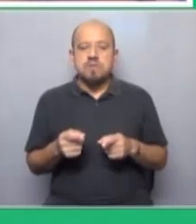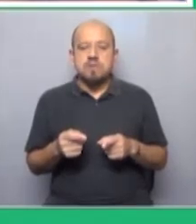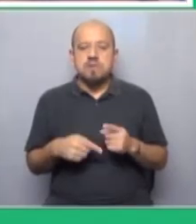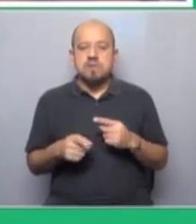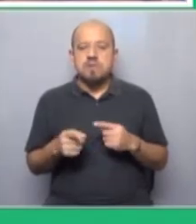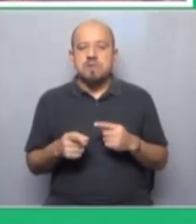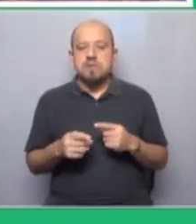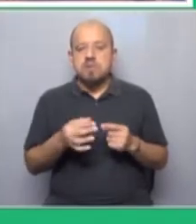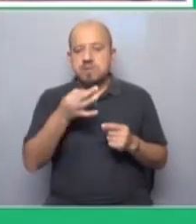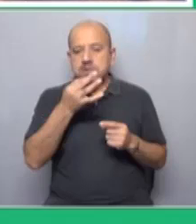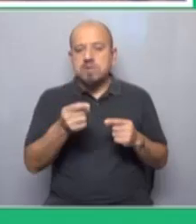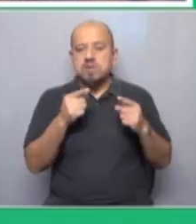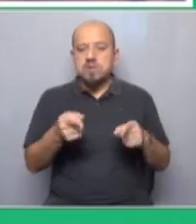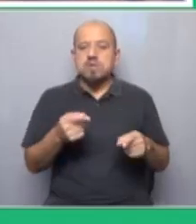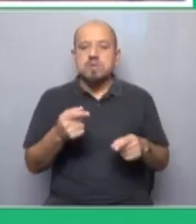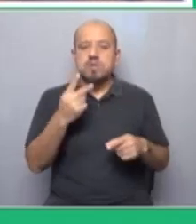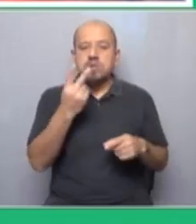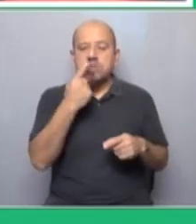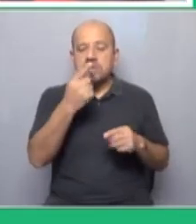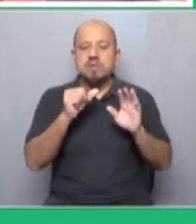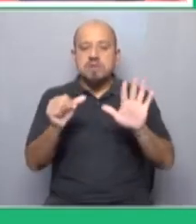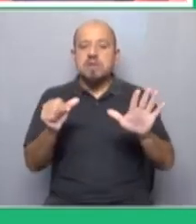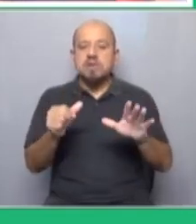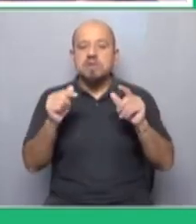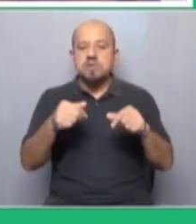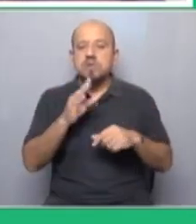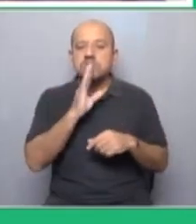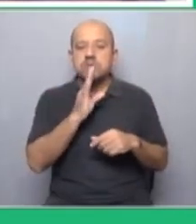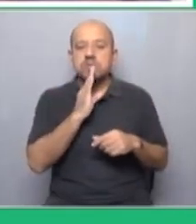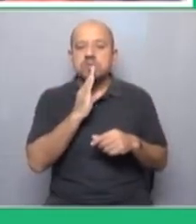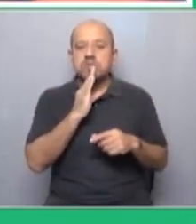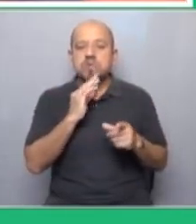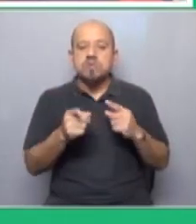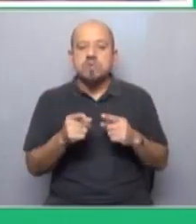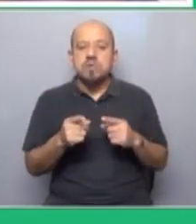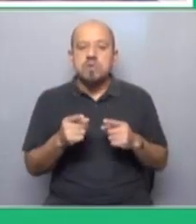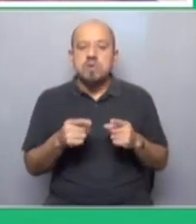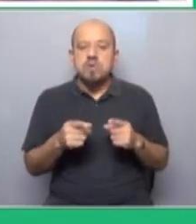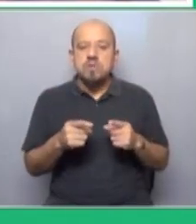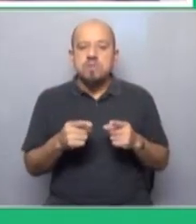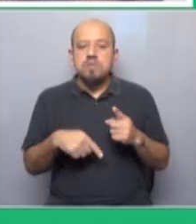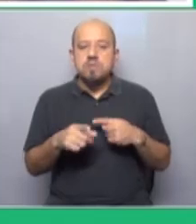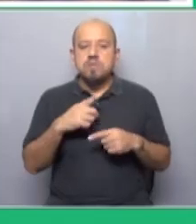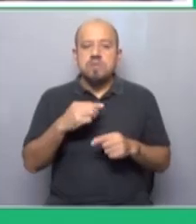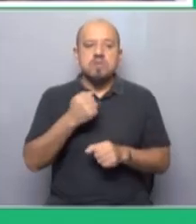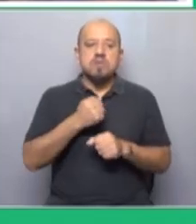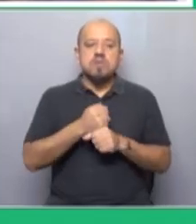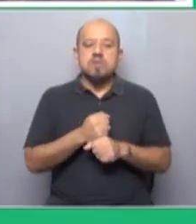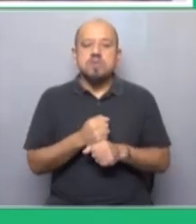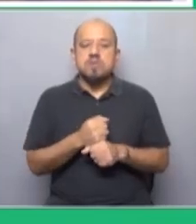observación. Desde 2006, cuando tuvimos aquí en Estados Unidos la sublevación de los obreros migrantes,